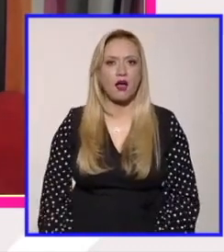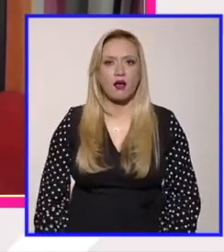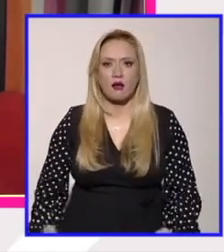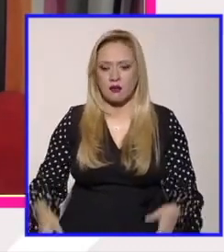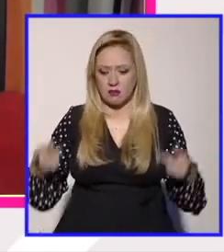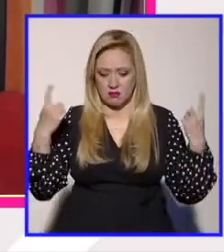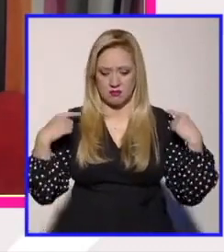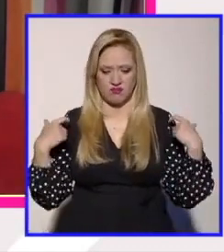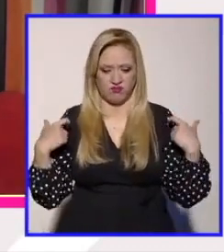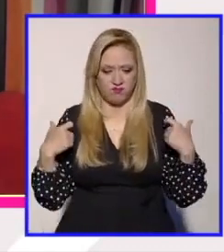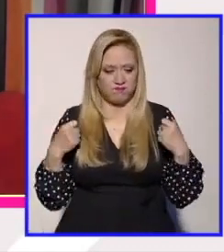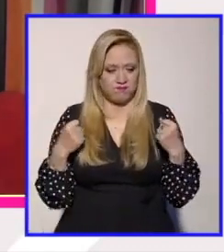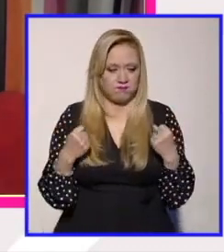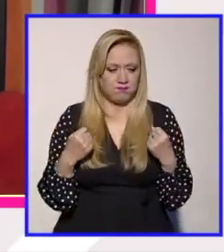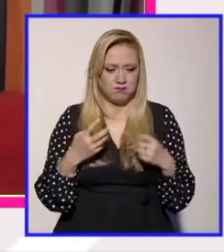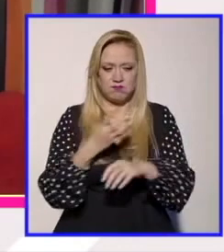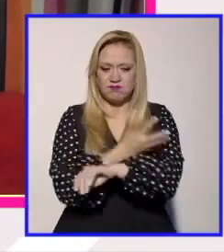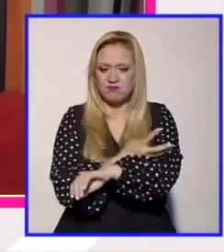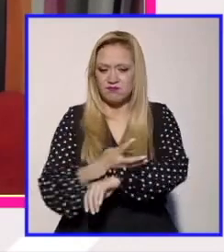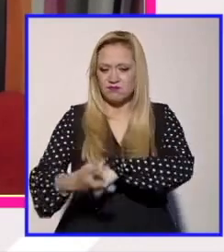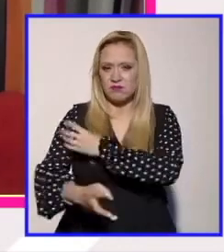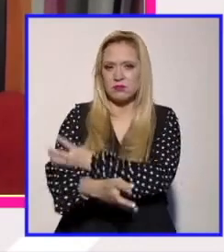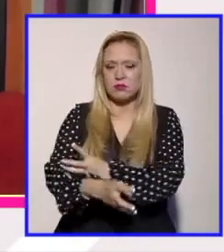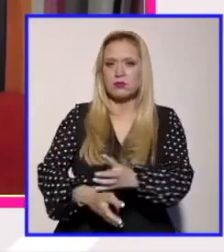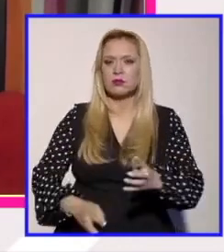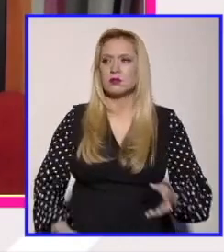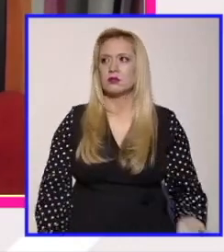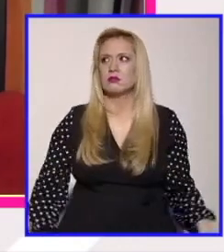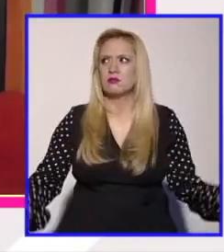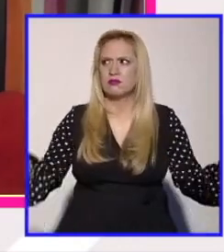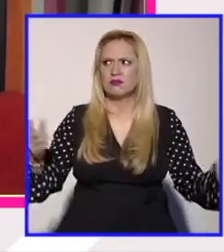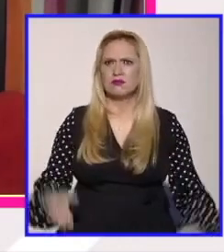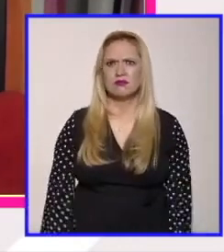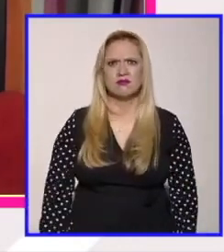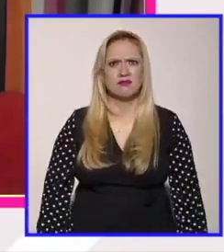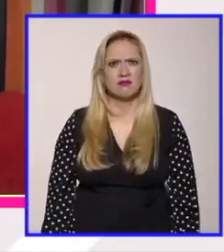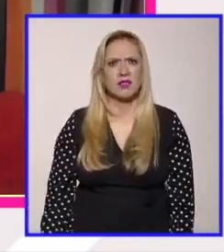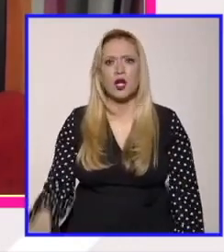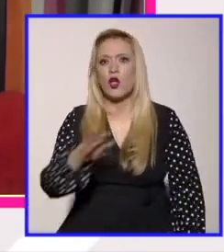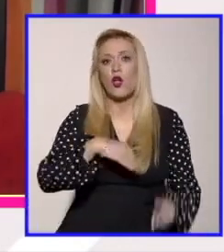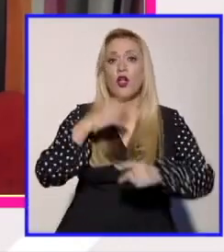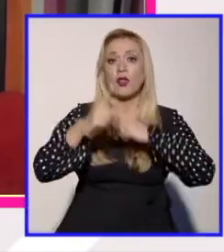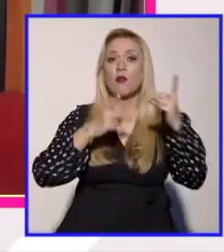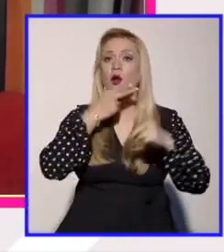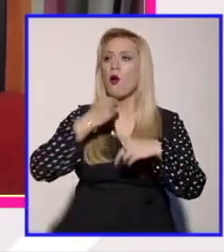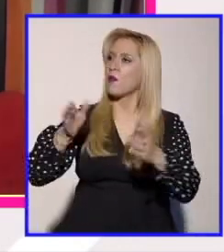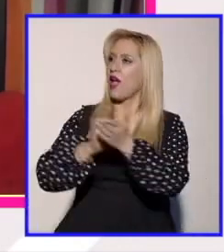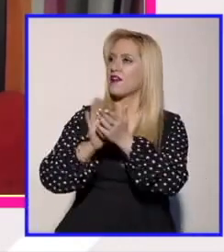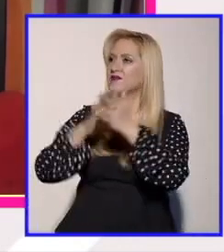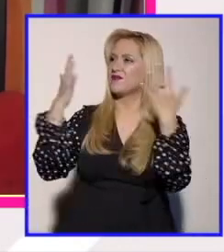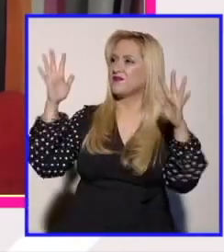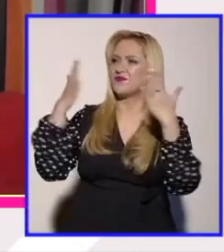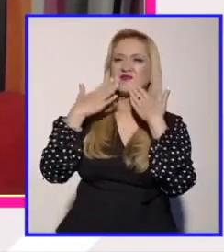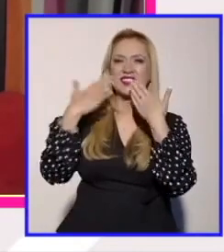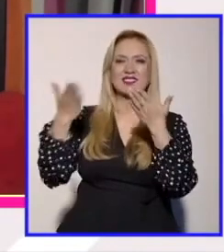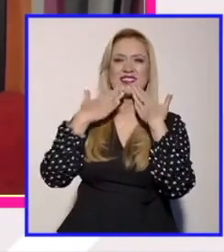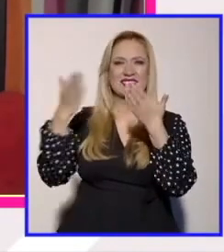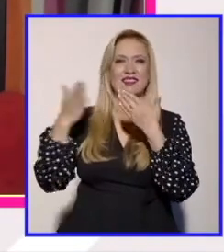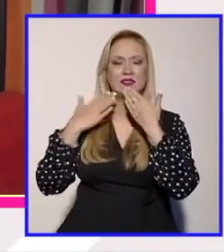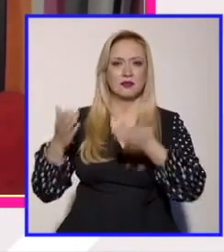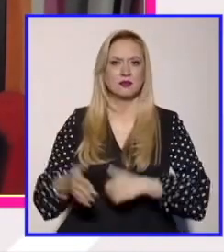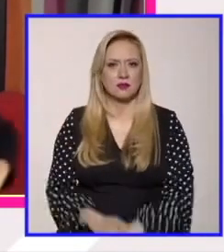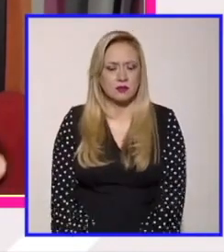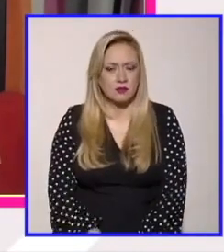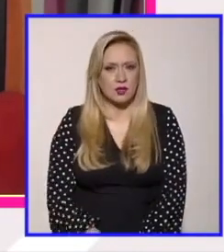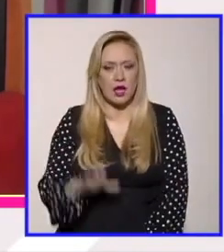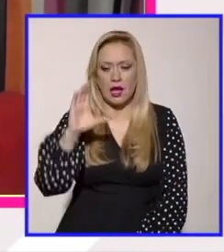ventajas. Cosa que en el deporte de hombres se celebra. De hecho, es impresionante para mí contrastar el caso de Cáster